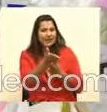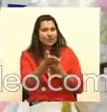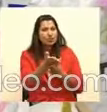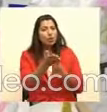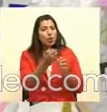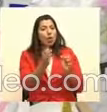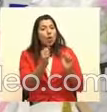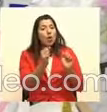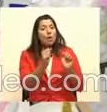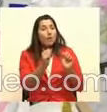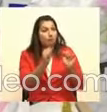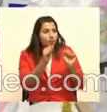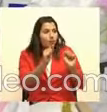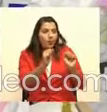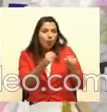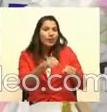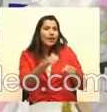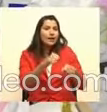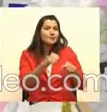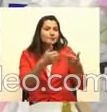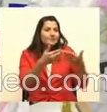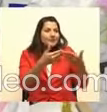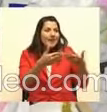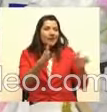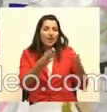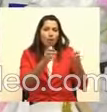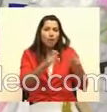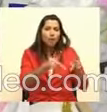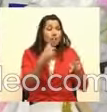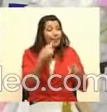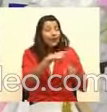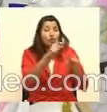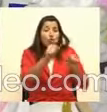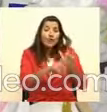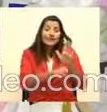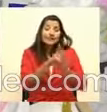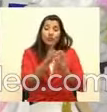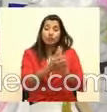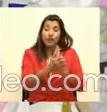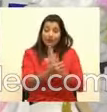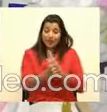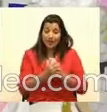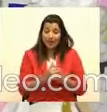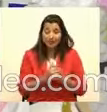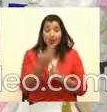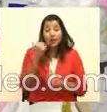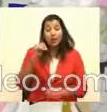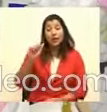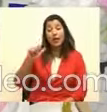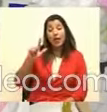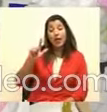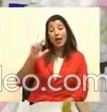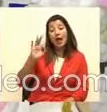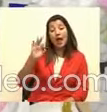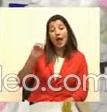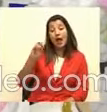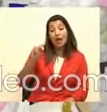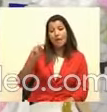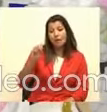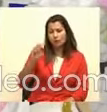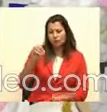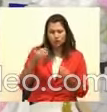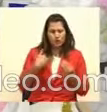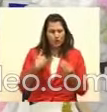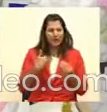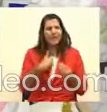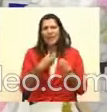puertas que ellos necesitan para desarrollar todas sus habilidades, porque Alfonso tiene habilidades que, bueno, yo creo